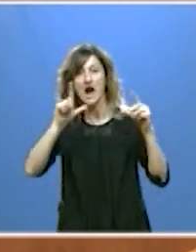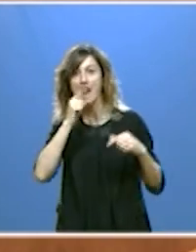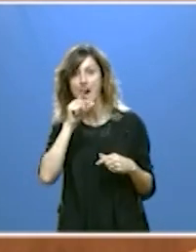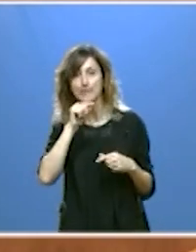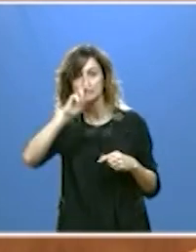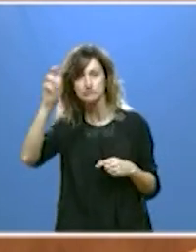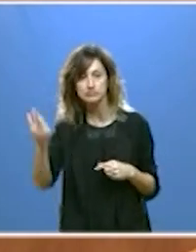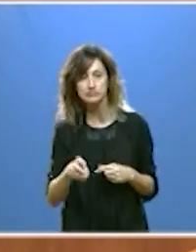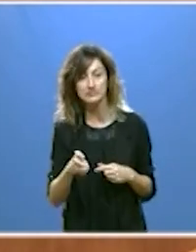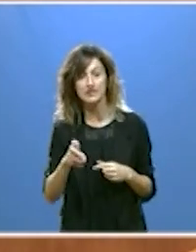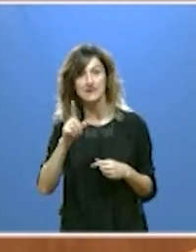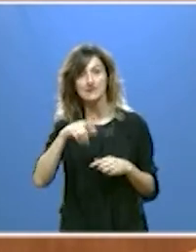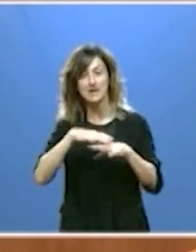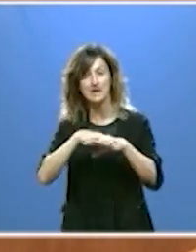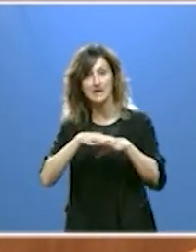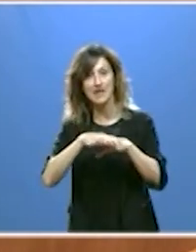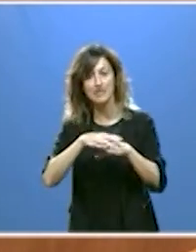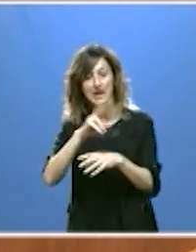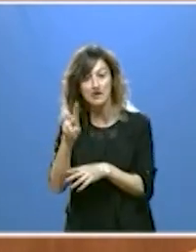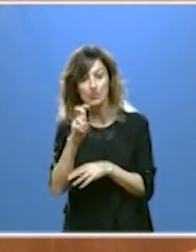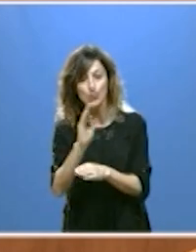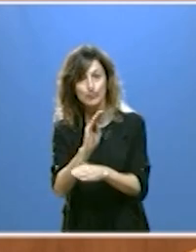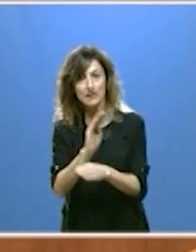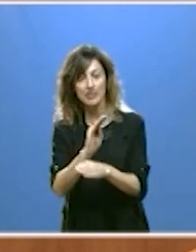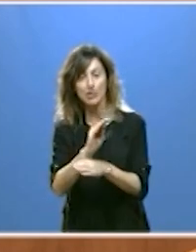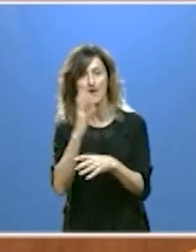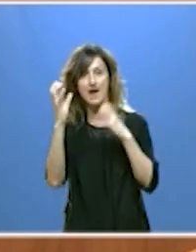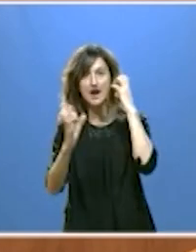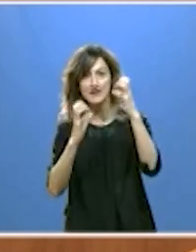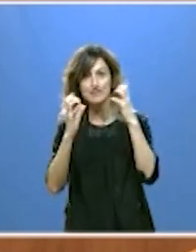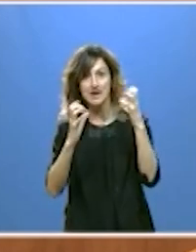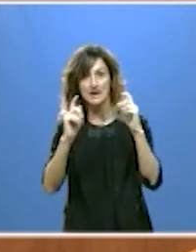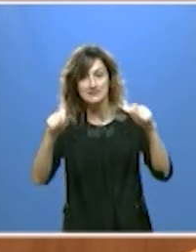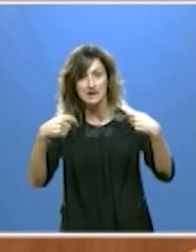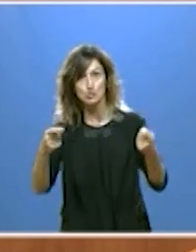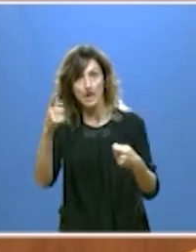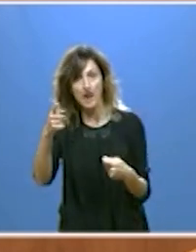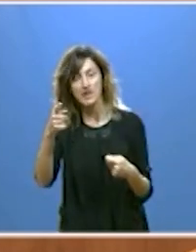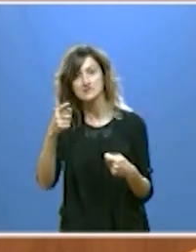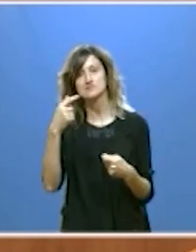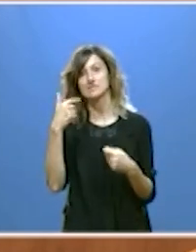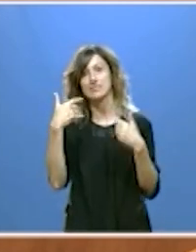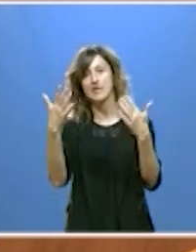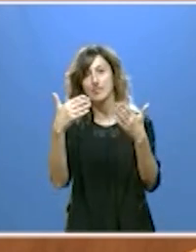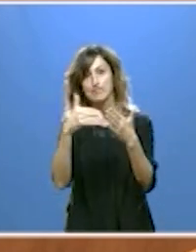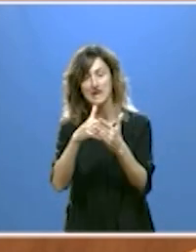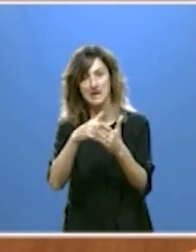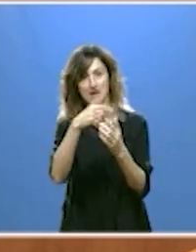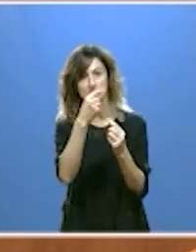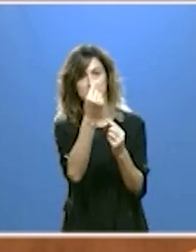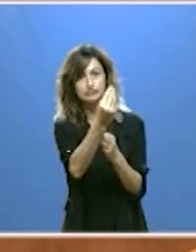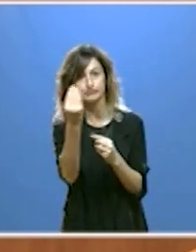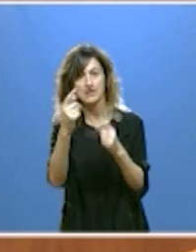mejoraremos nuestra red de centro de recuperación de animales silvestres para atender a más de 10.000 ejemplares